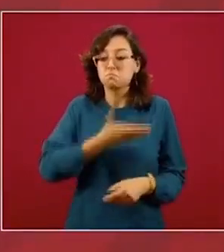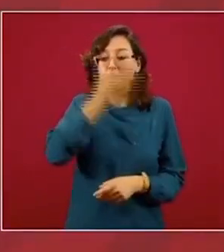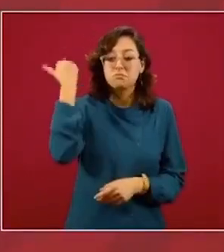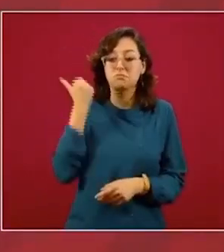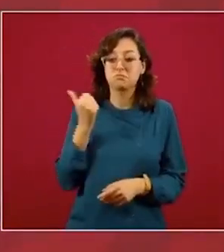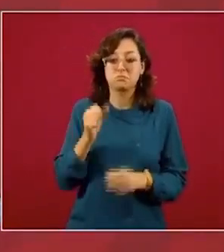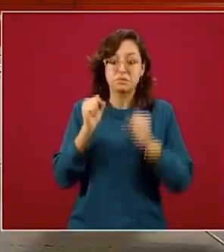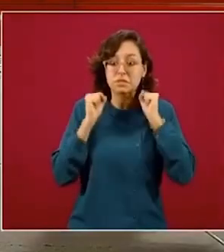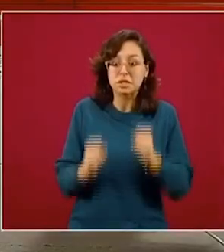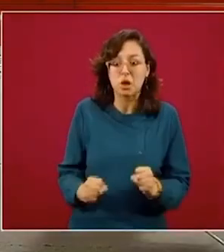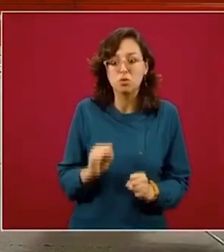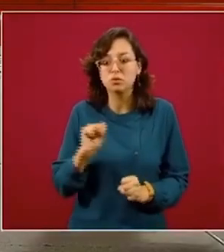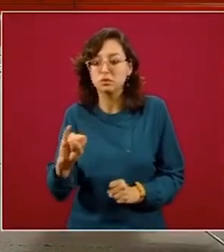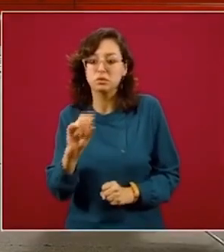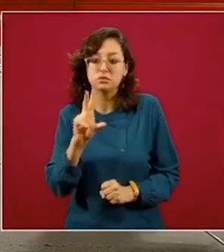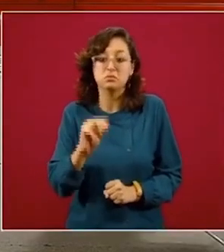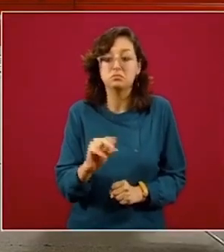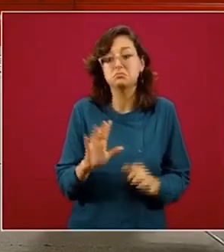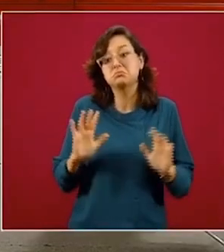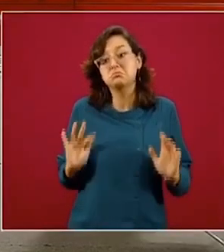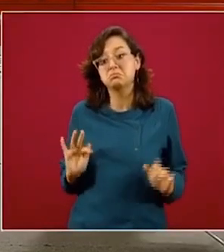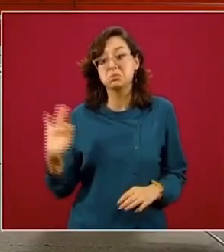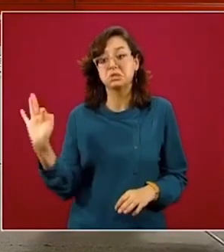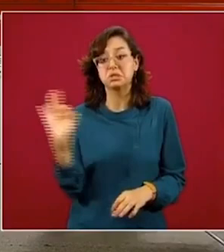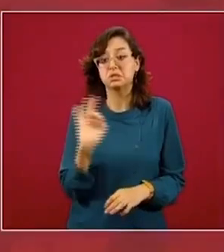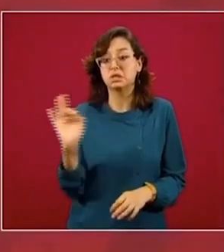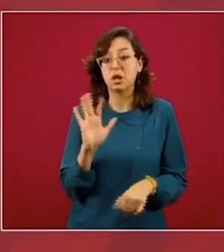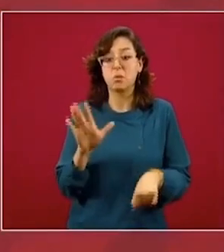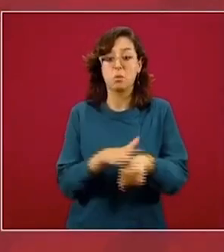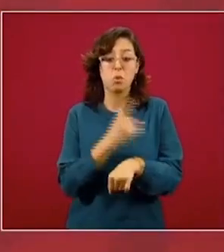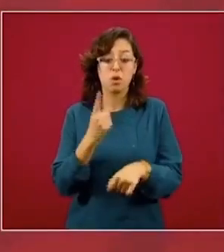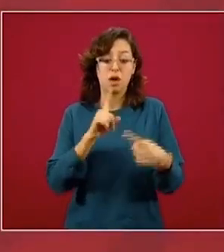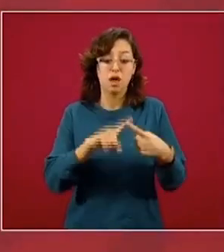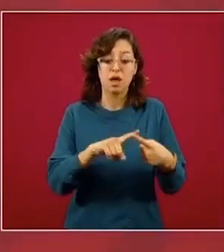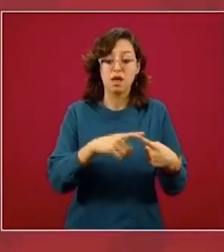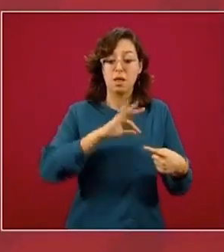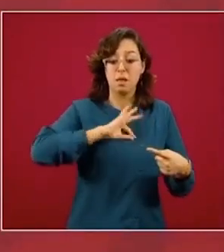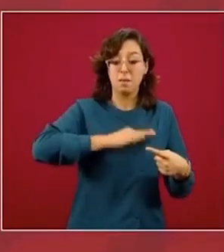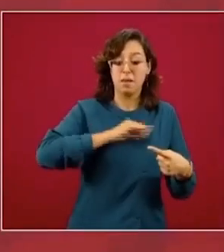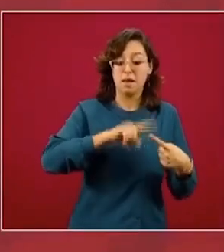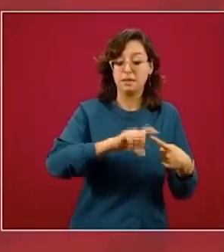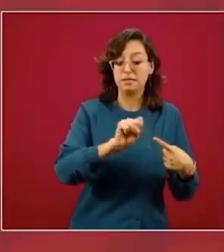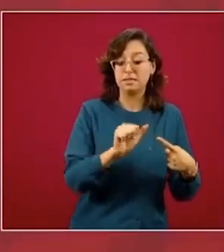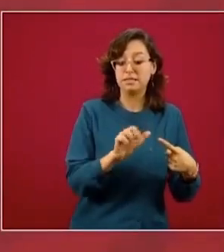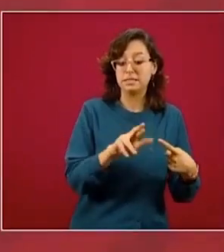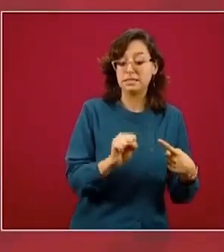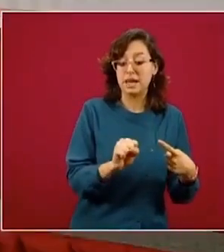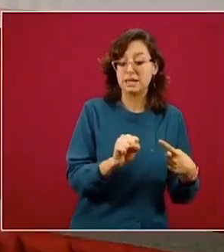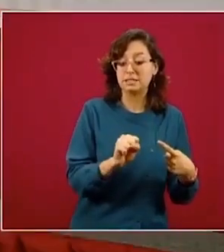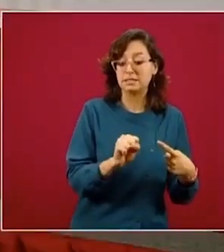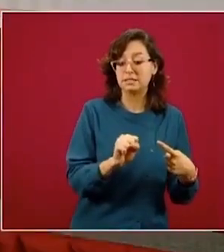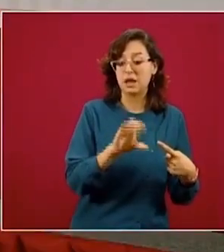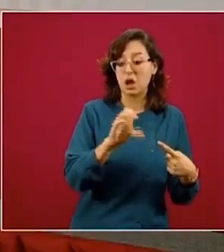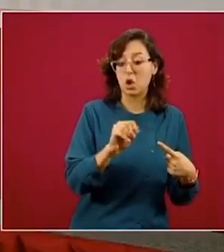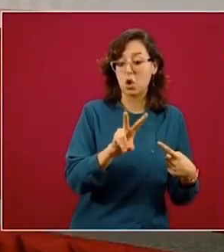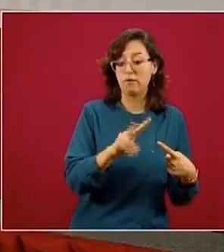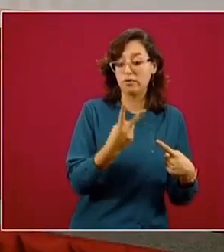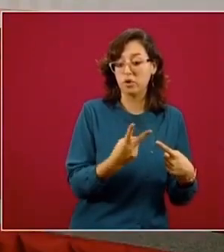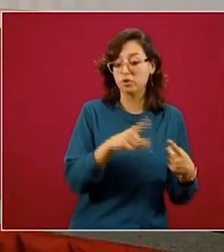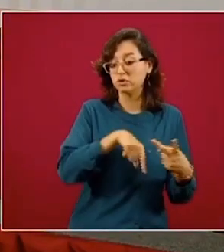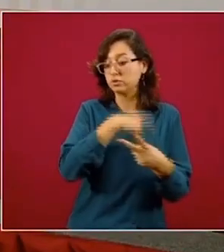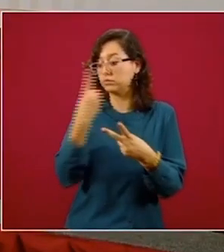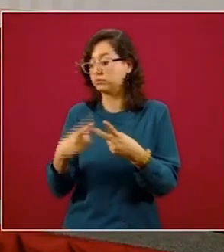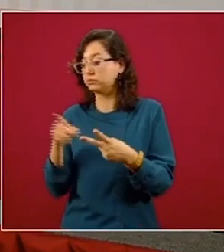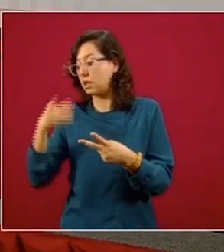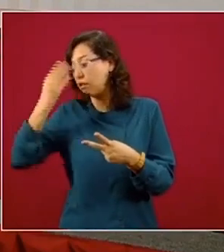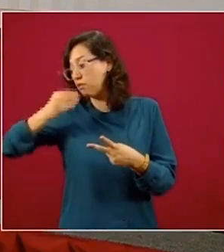más allá de la similitud que tiene el virus SARS-CoV-2 con los virus influenza en cuanto a su